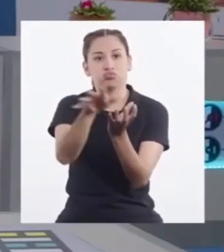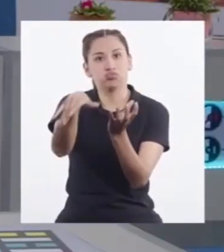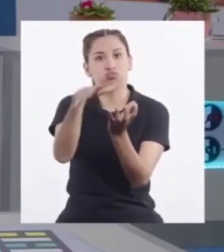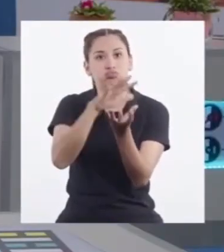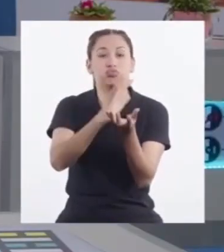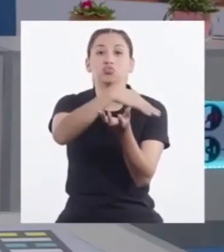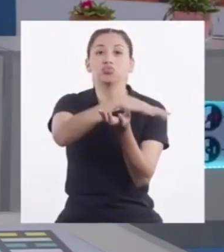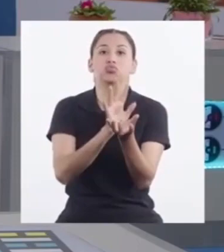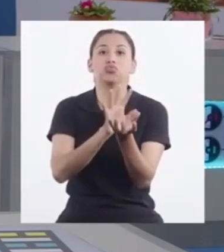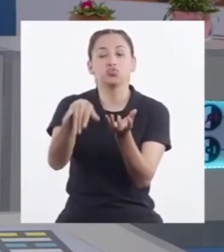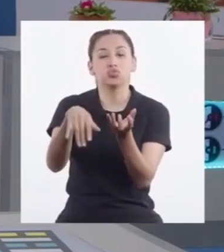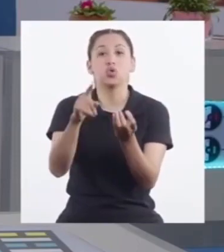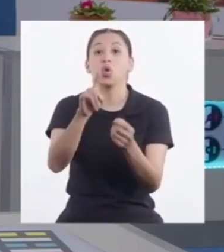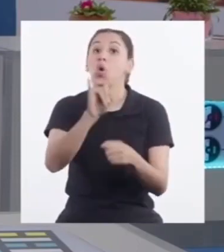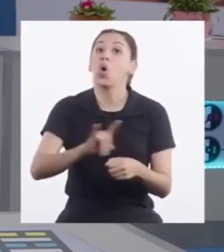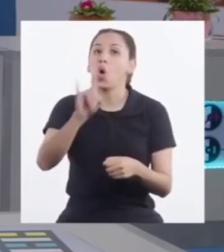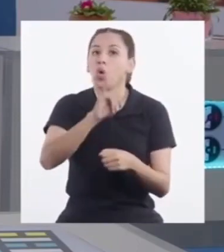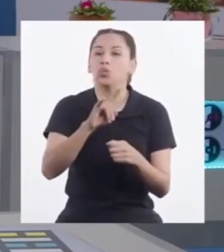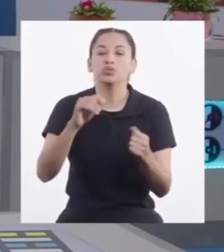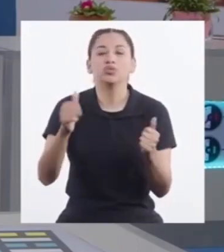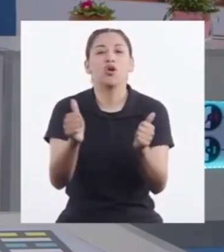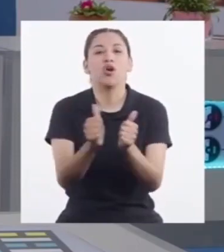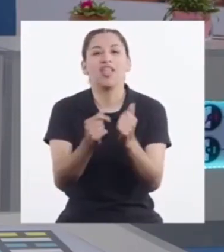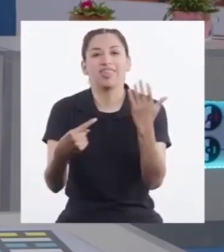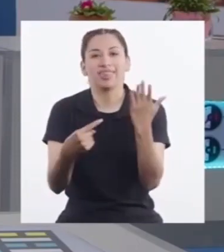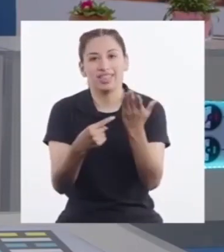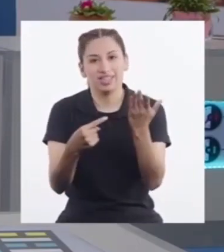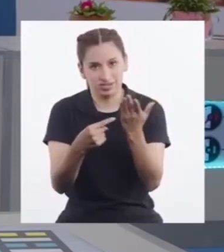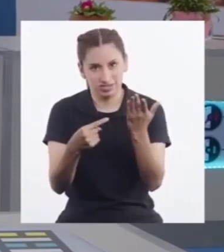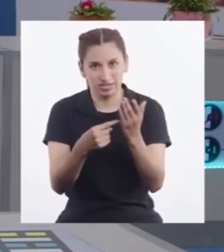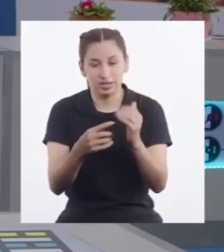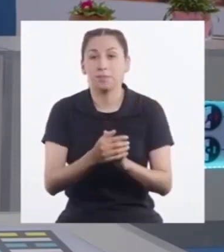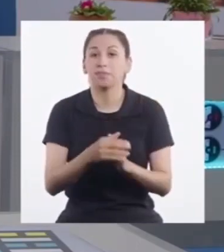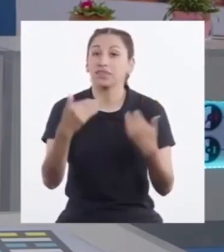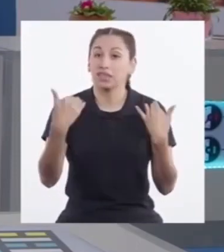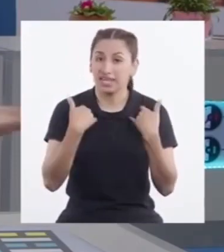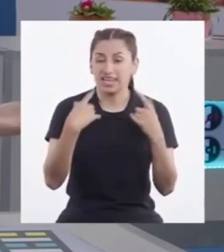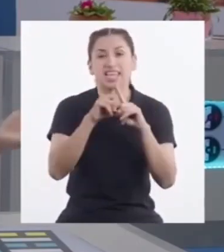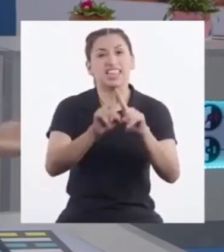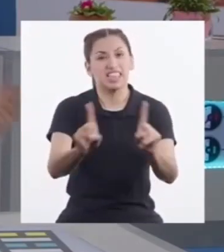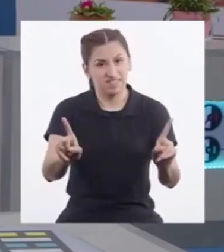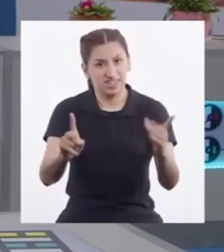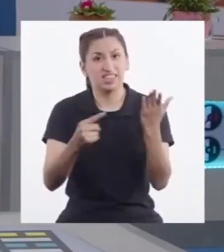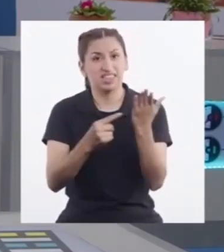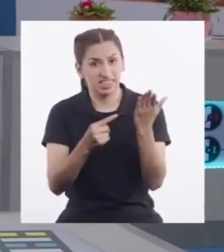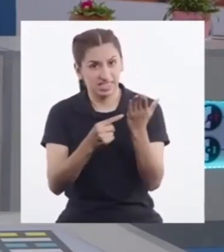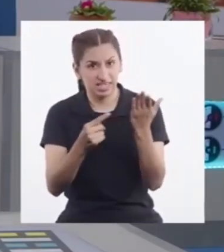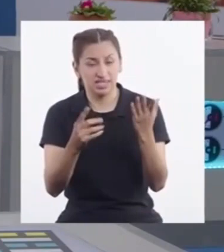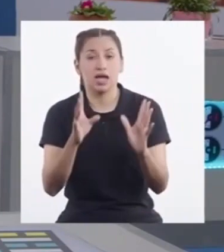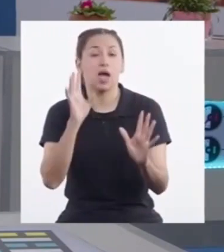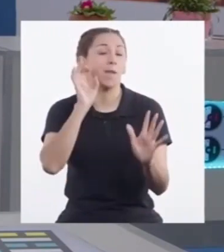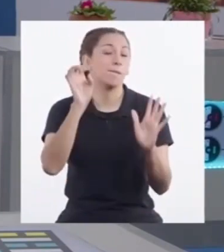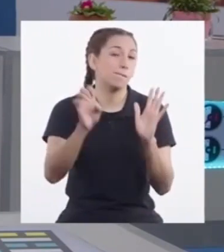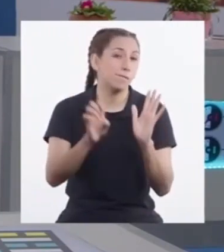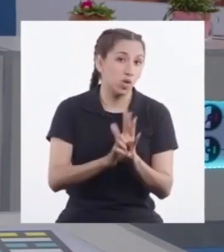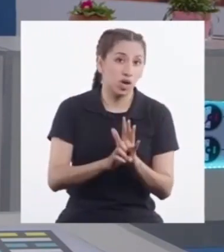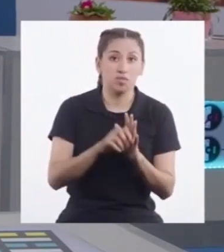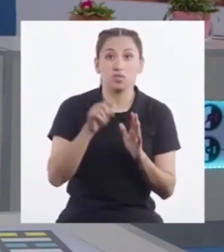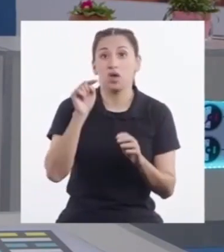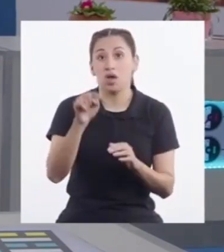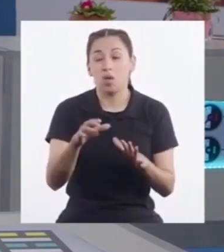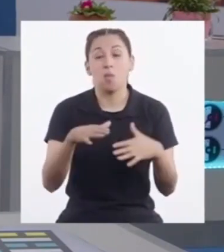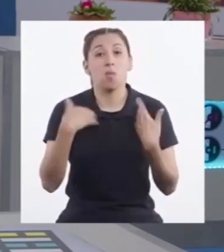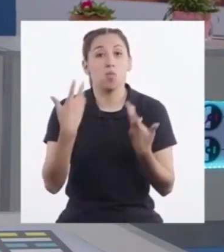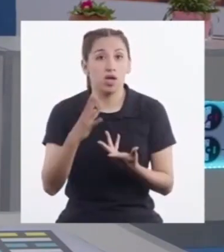Del uso Adecuado De la tecnología Existen Diferentes Técnicas Entre